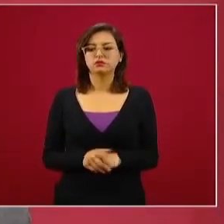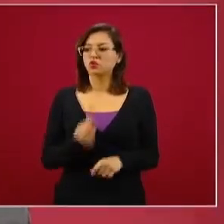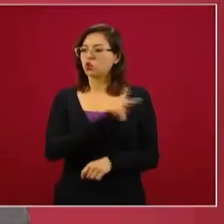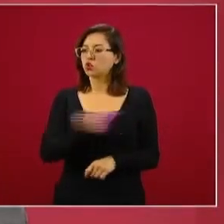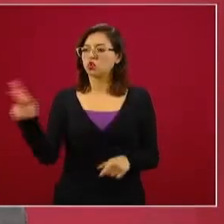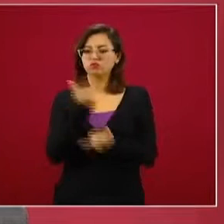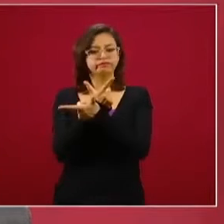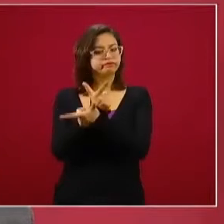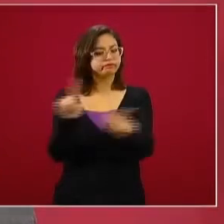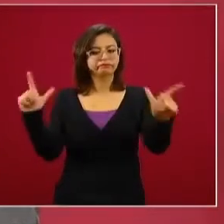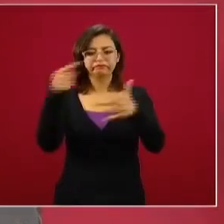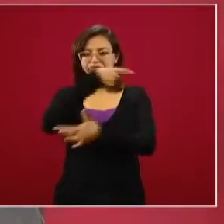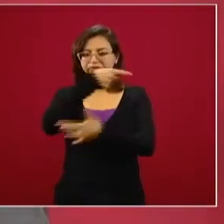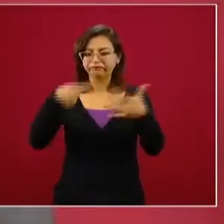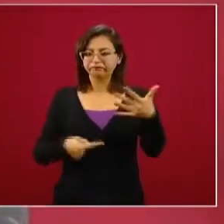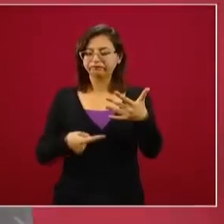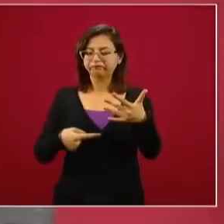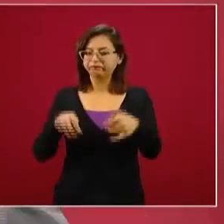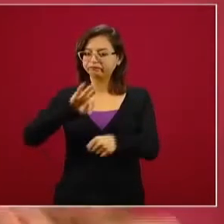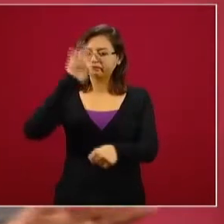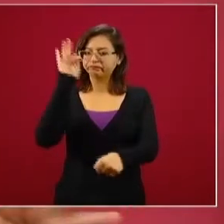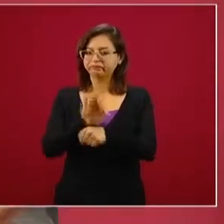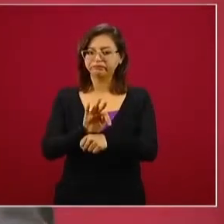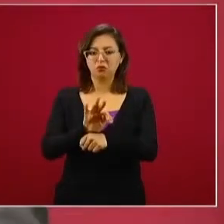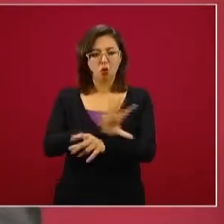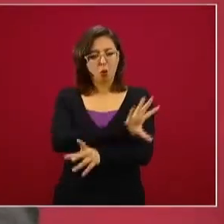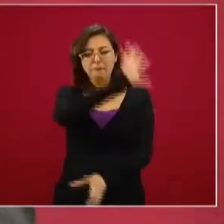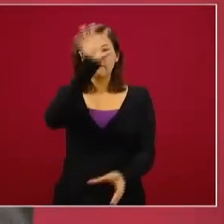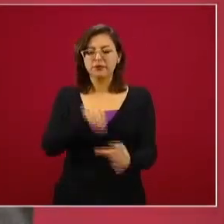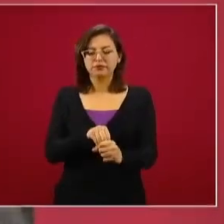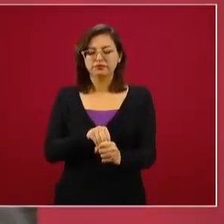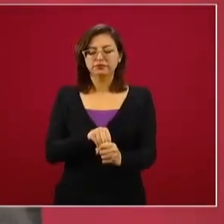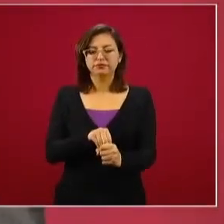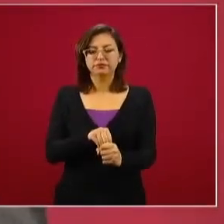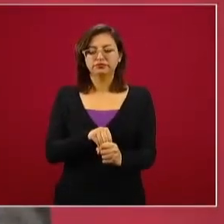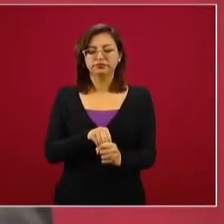en lo más amplio posible.